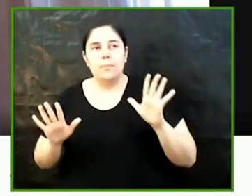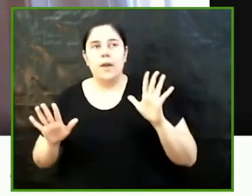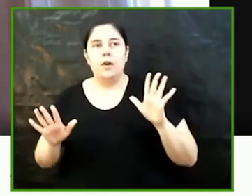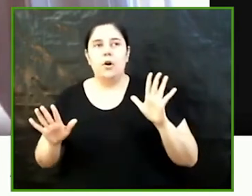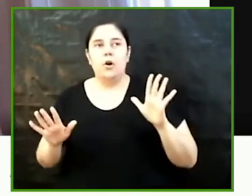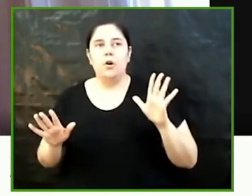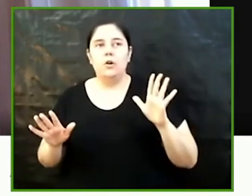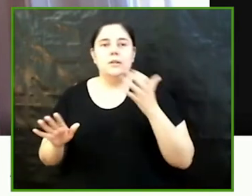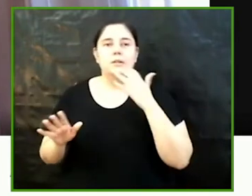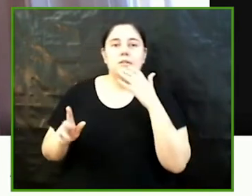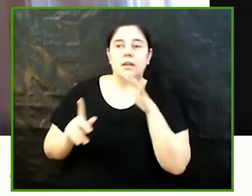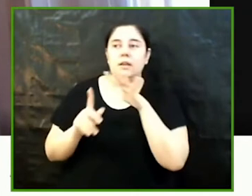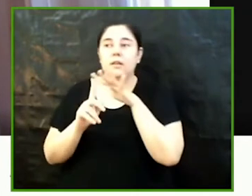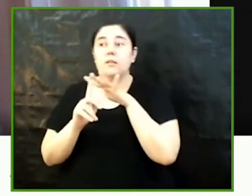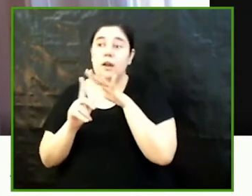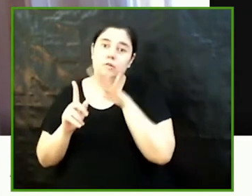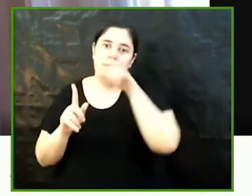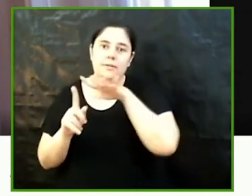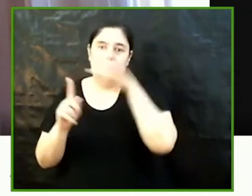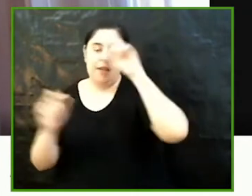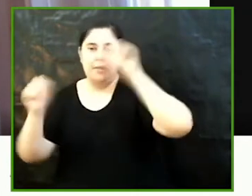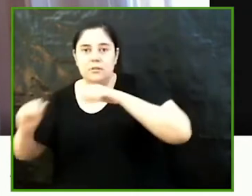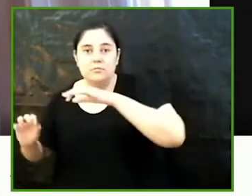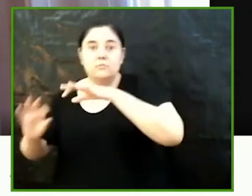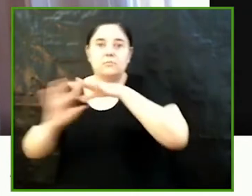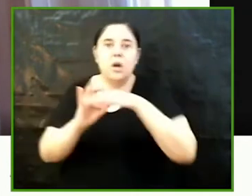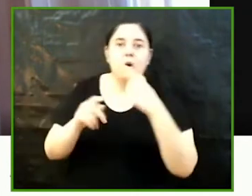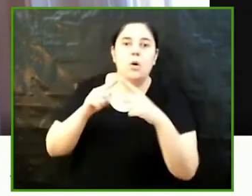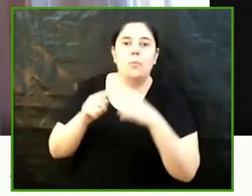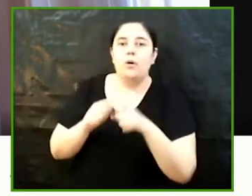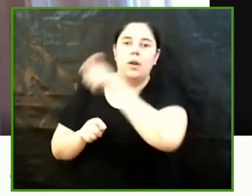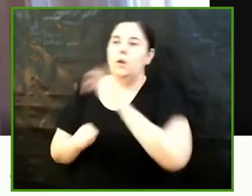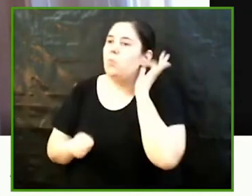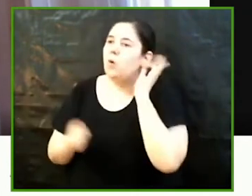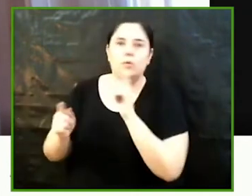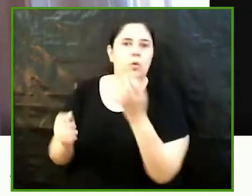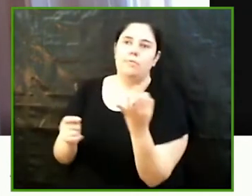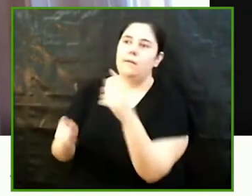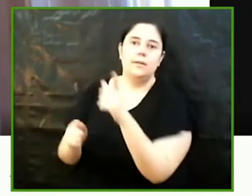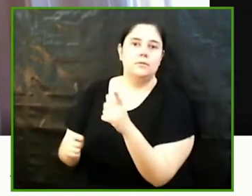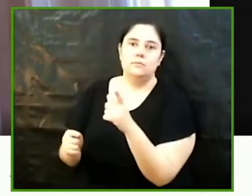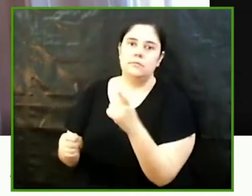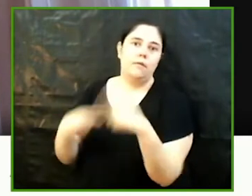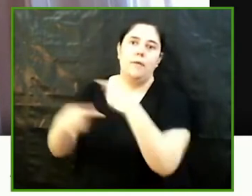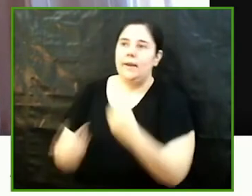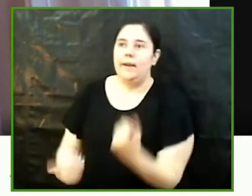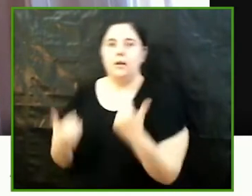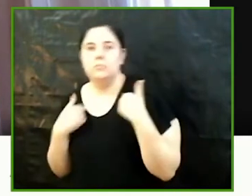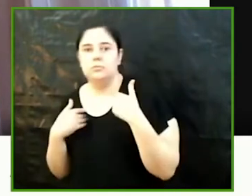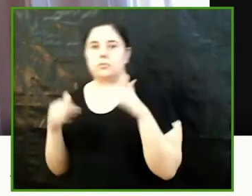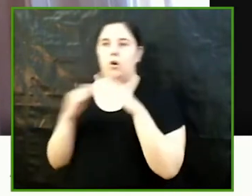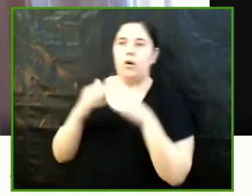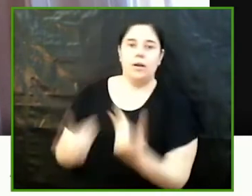la circunstancia de que socialmente se viene imponiendo a la mujer la responsabilidad de la carga familiar y el hogar por lo que es una decisión